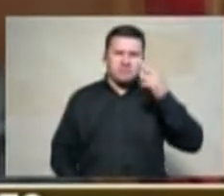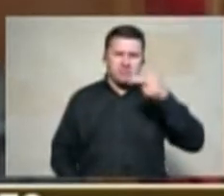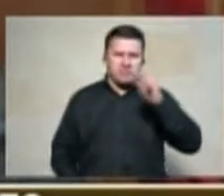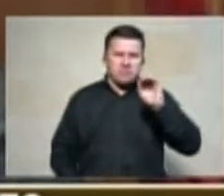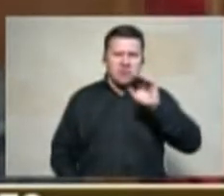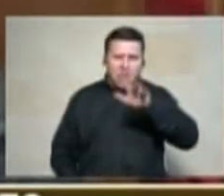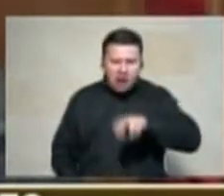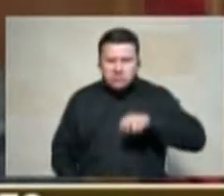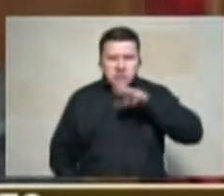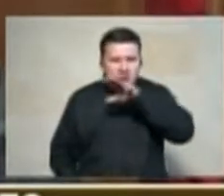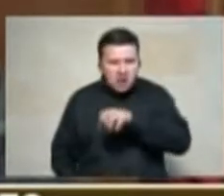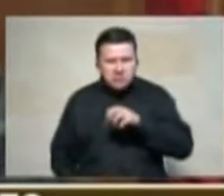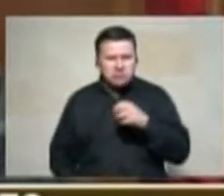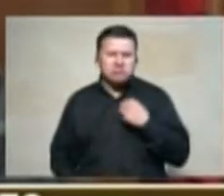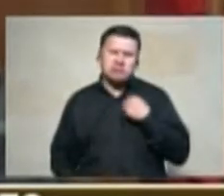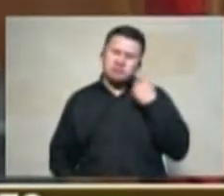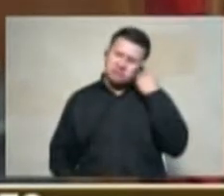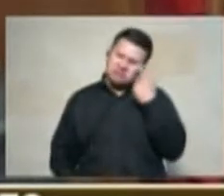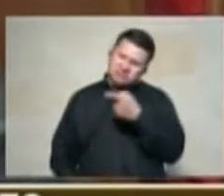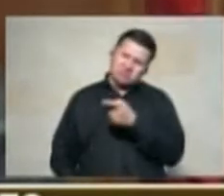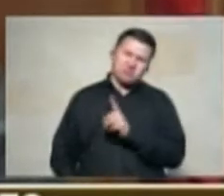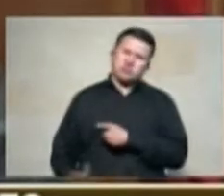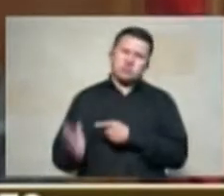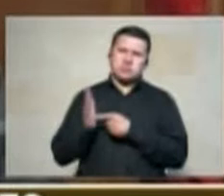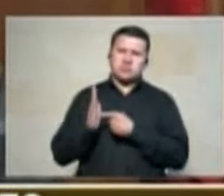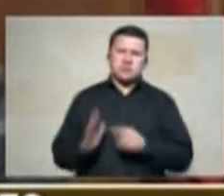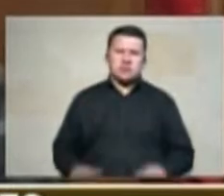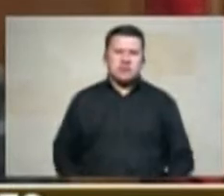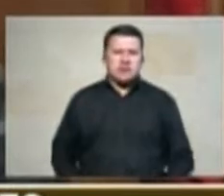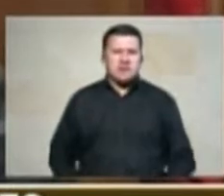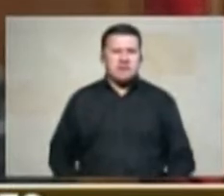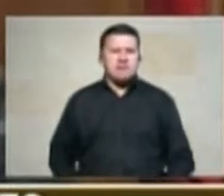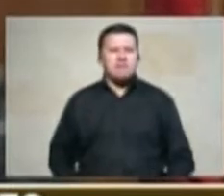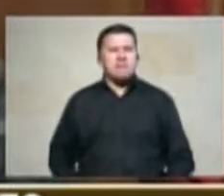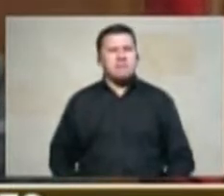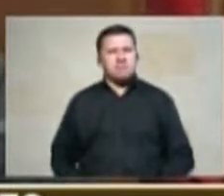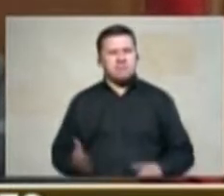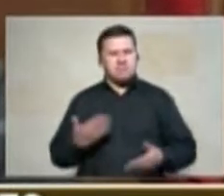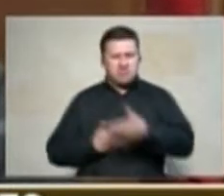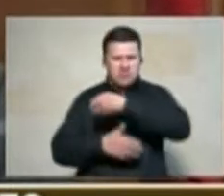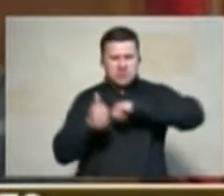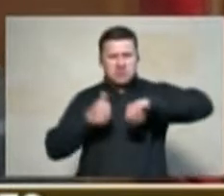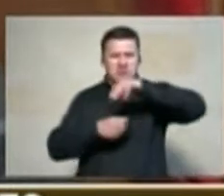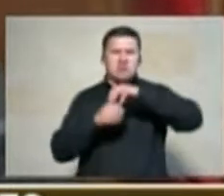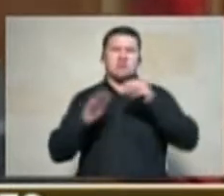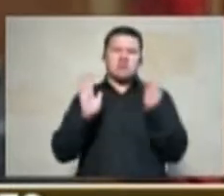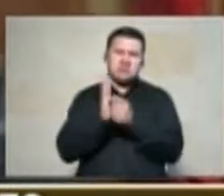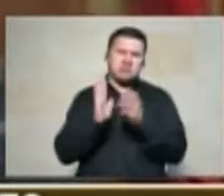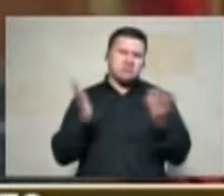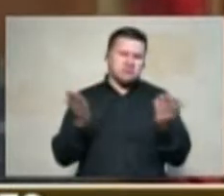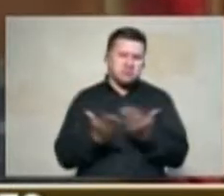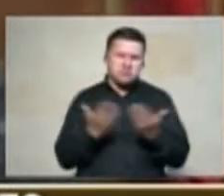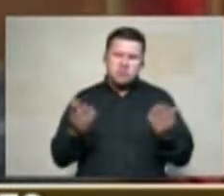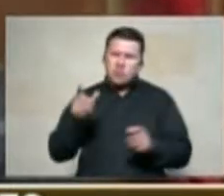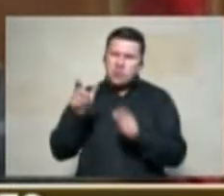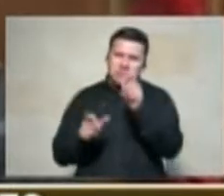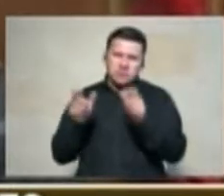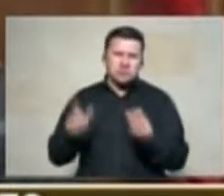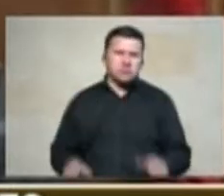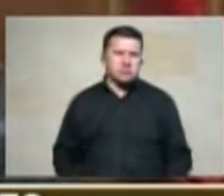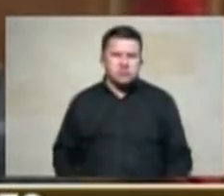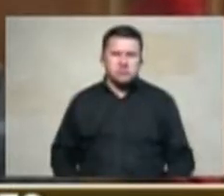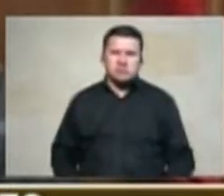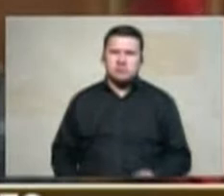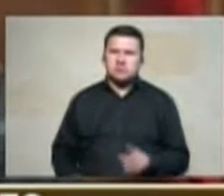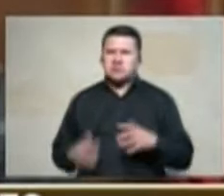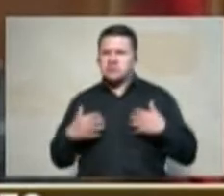que ese modelo es el que hay que reversar y por eso creo que hay mucha gente que tiene miedo de